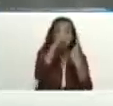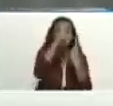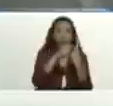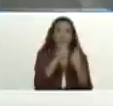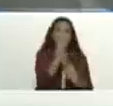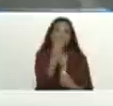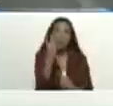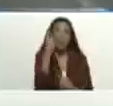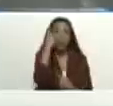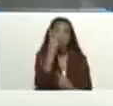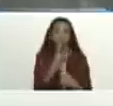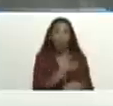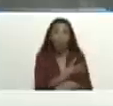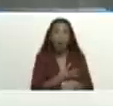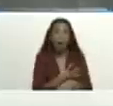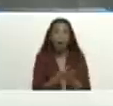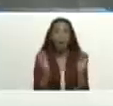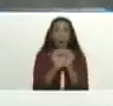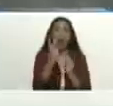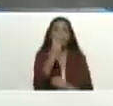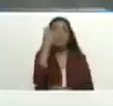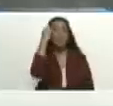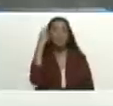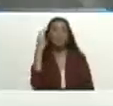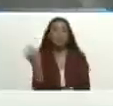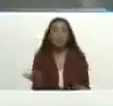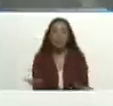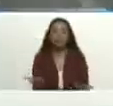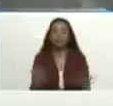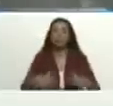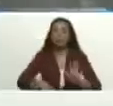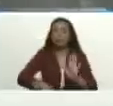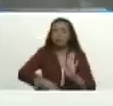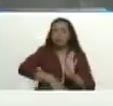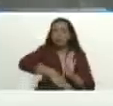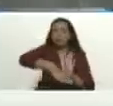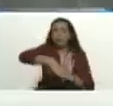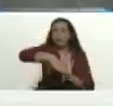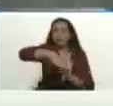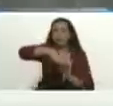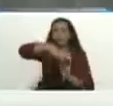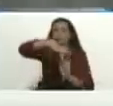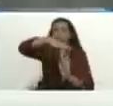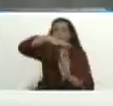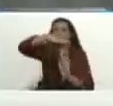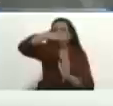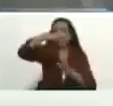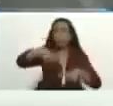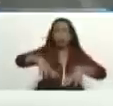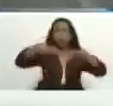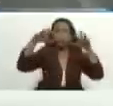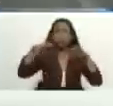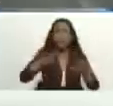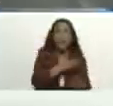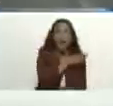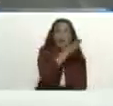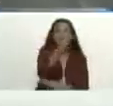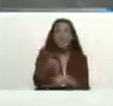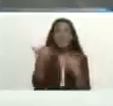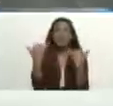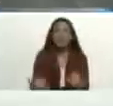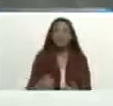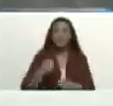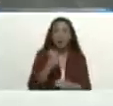Y bueno, y mi solidaridad con el pueblo de Varina, muy pendiente de todo, para que les llegue el apoyo necesario